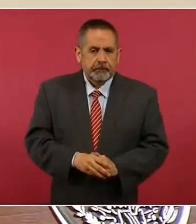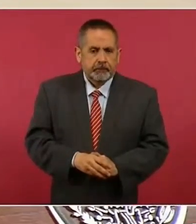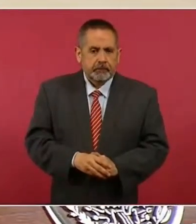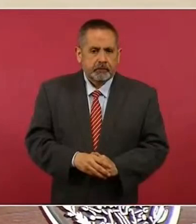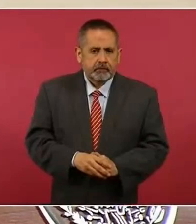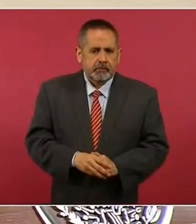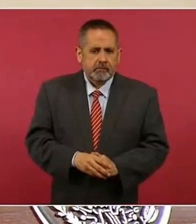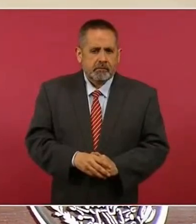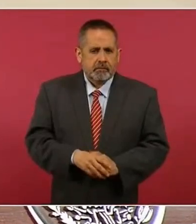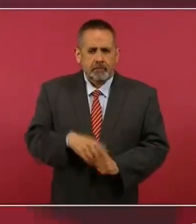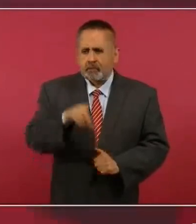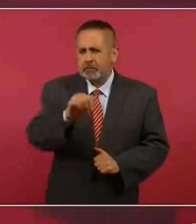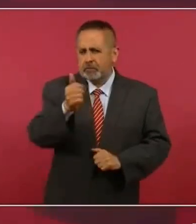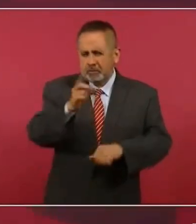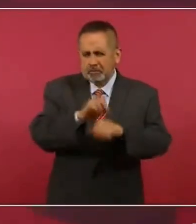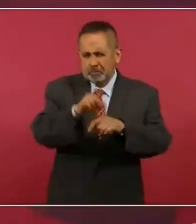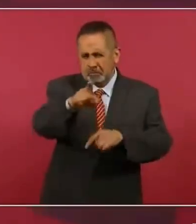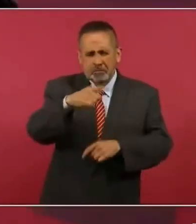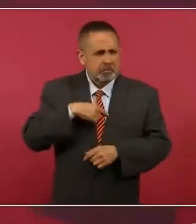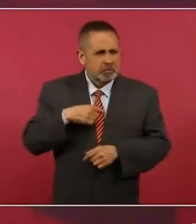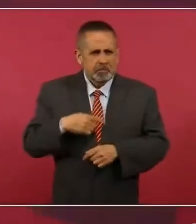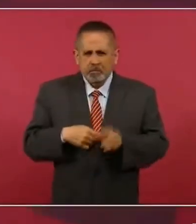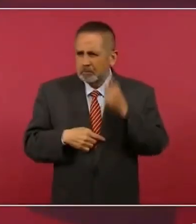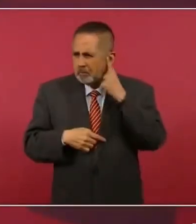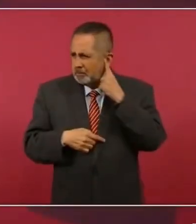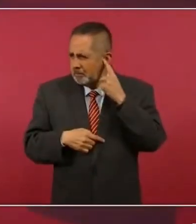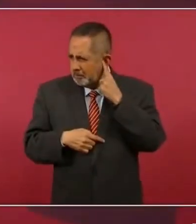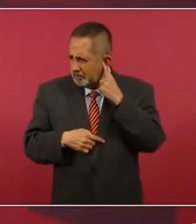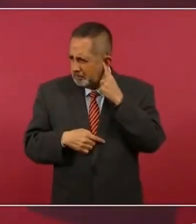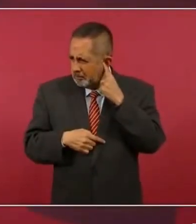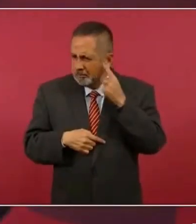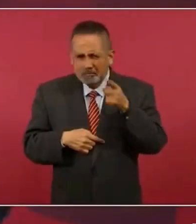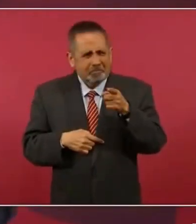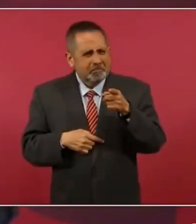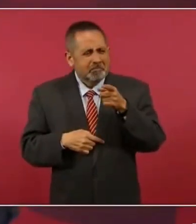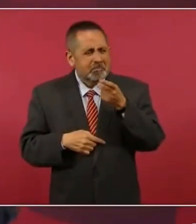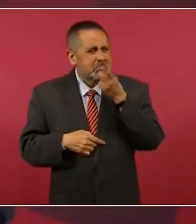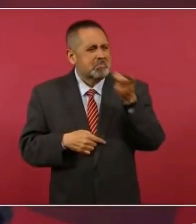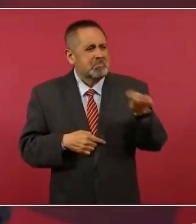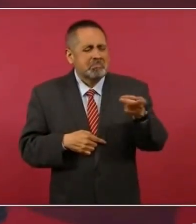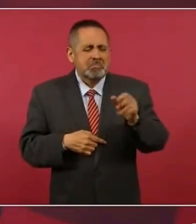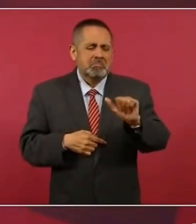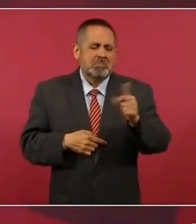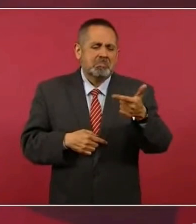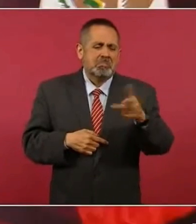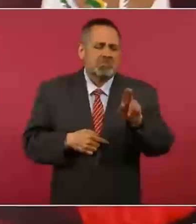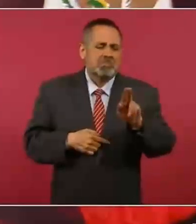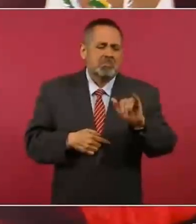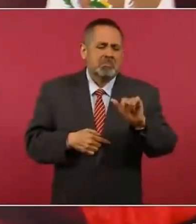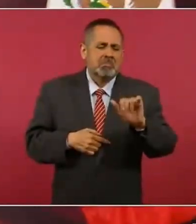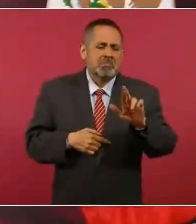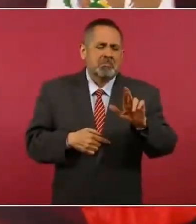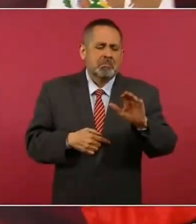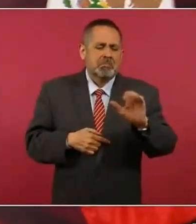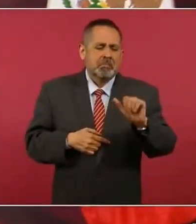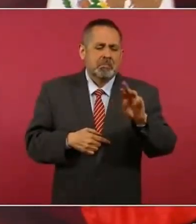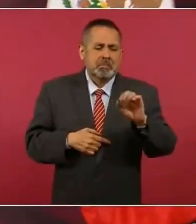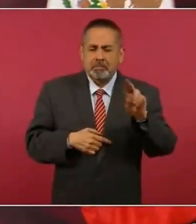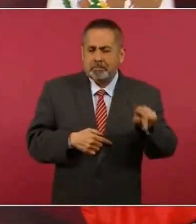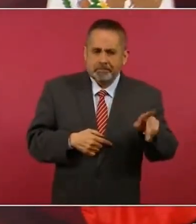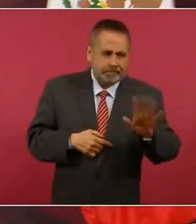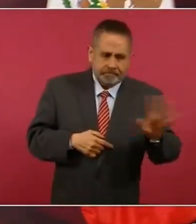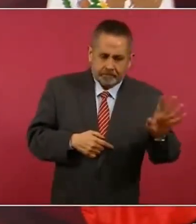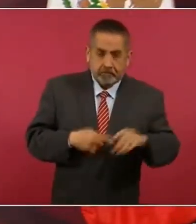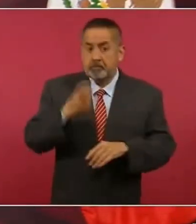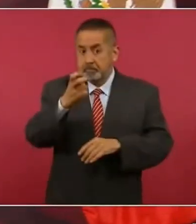otro día escuché a Aguilar Caminci, por eso subrayo lo de